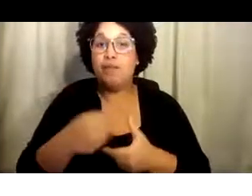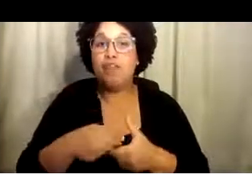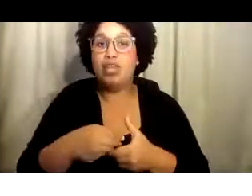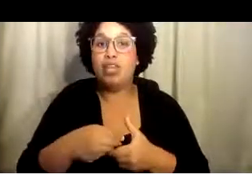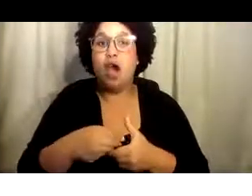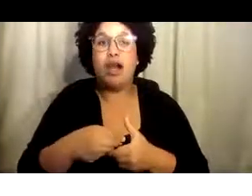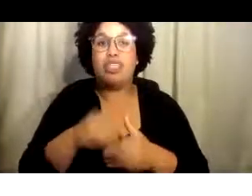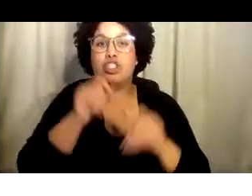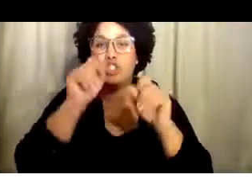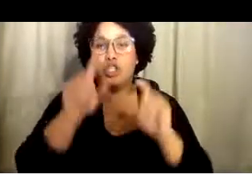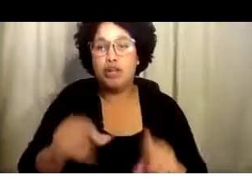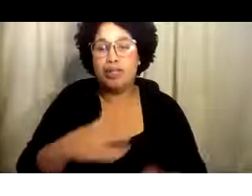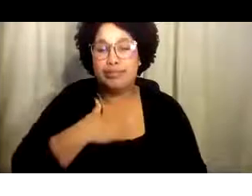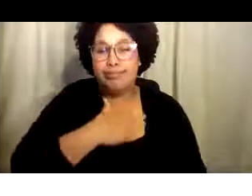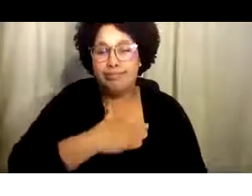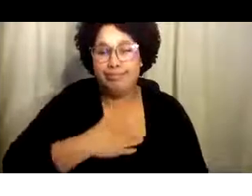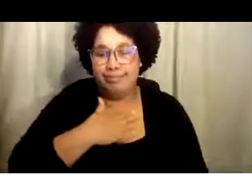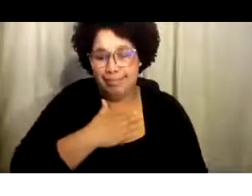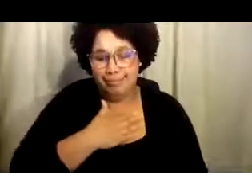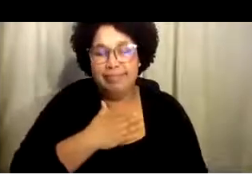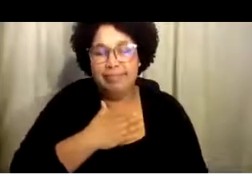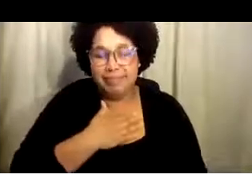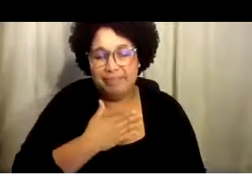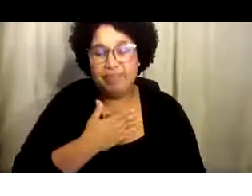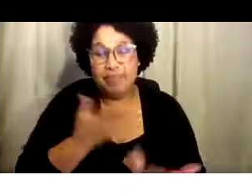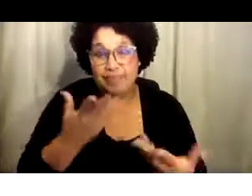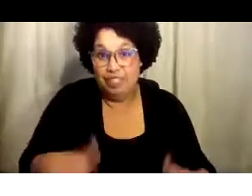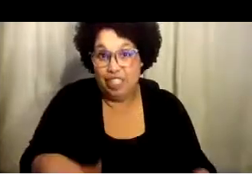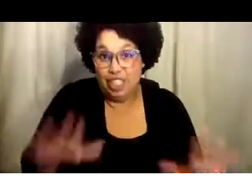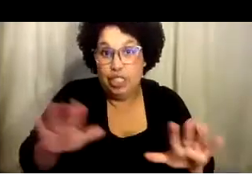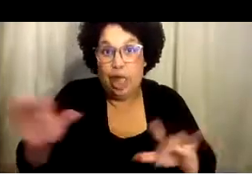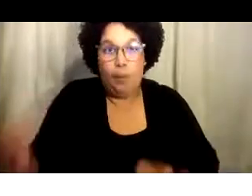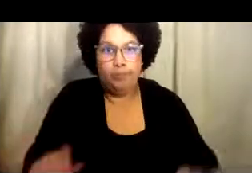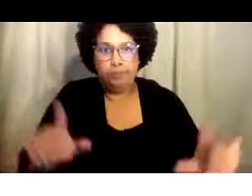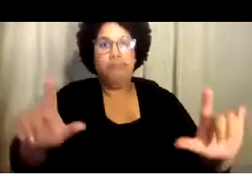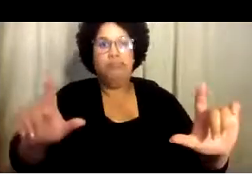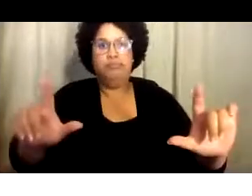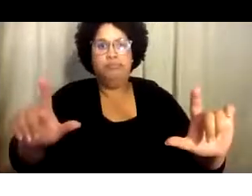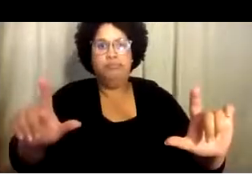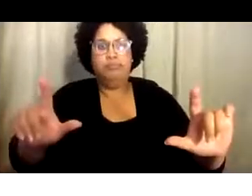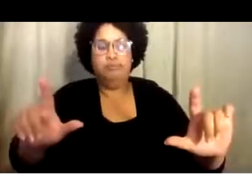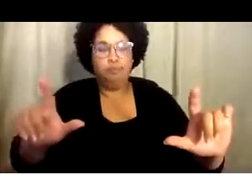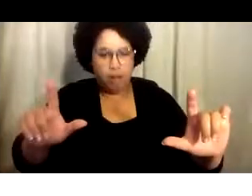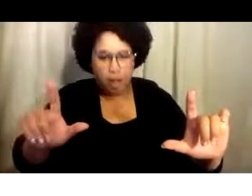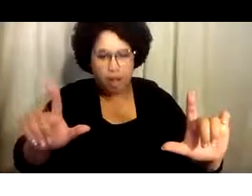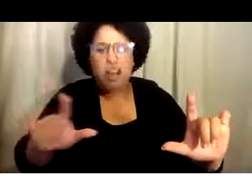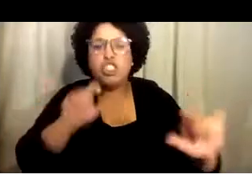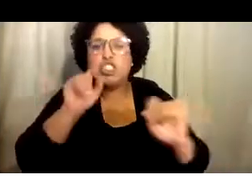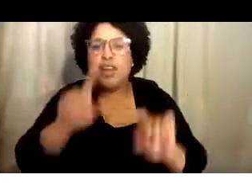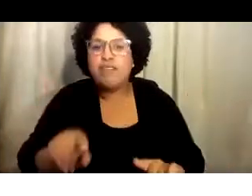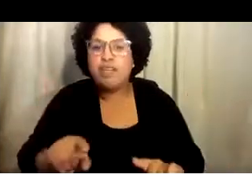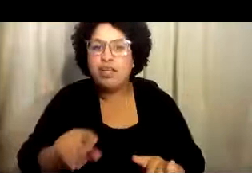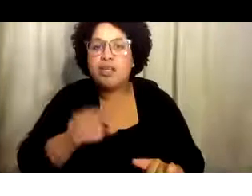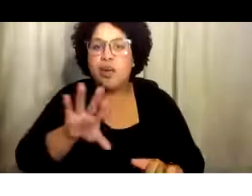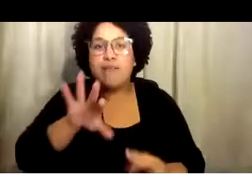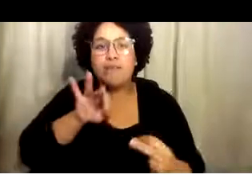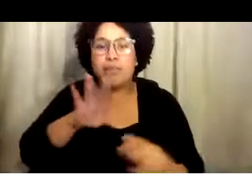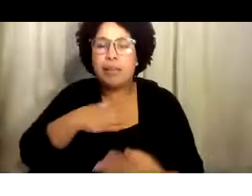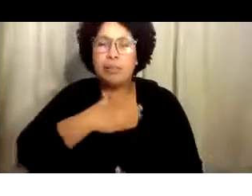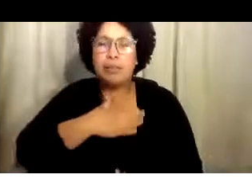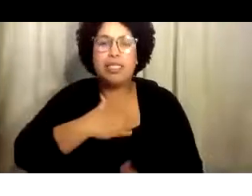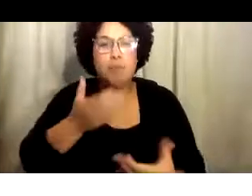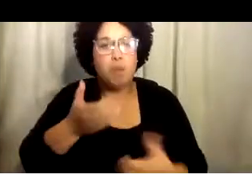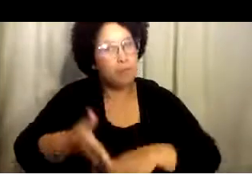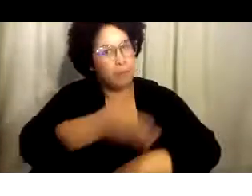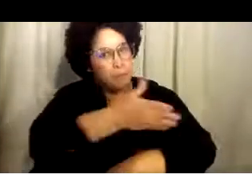que participe en una encuesta después del evento. Ya que concluya el seminario web, va a abrir otra pantalla diferente